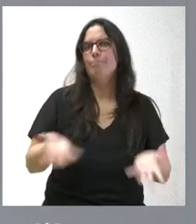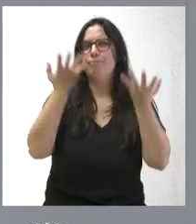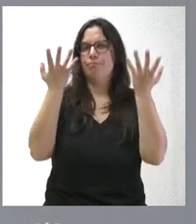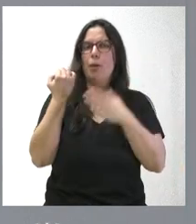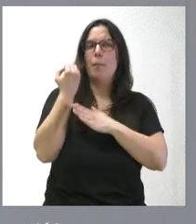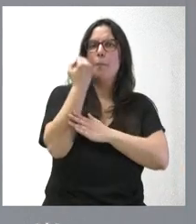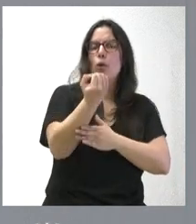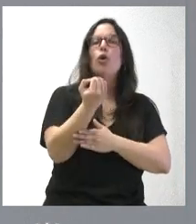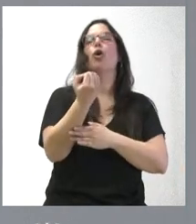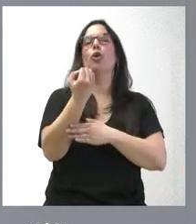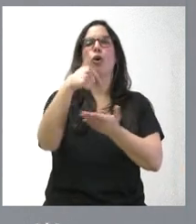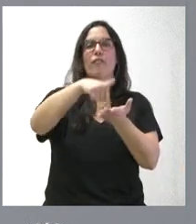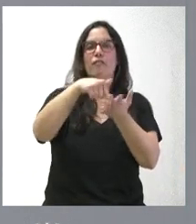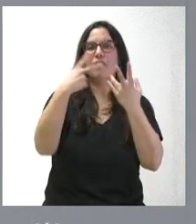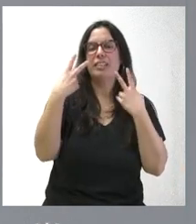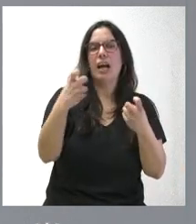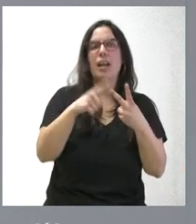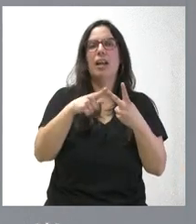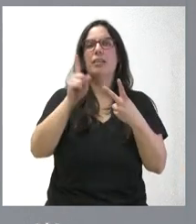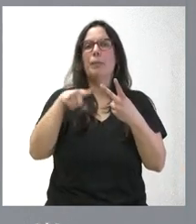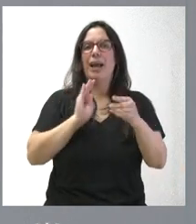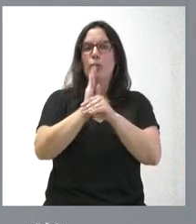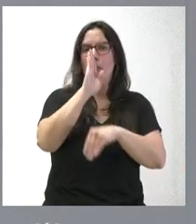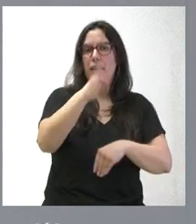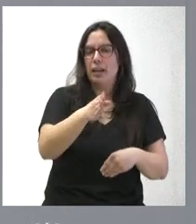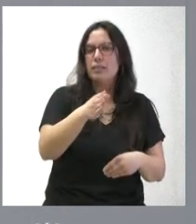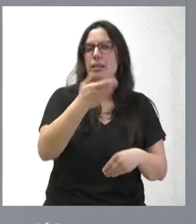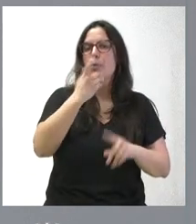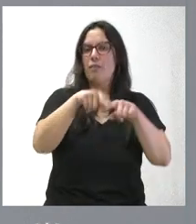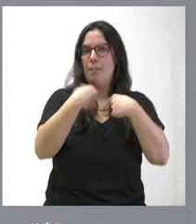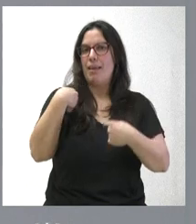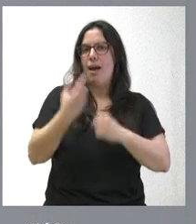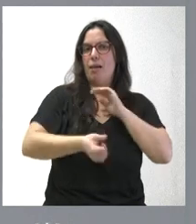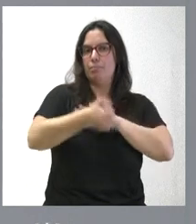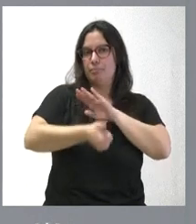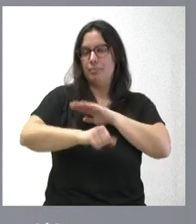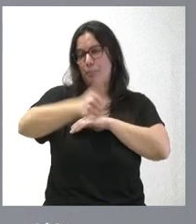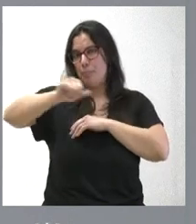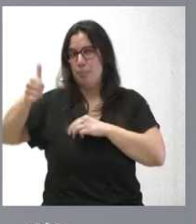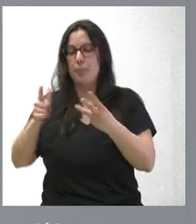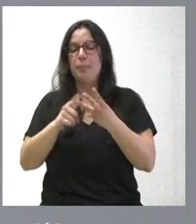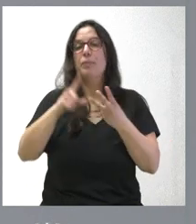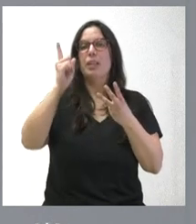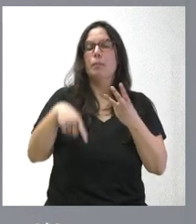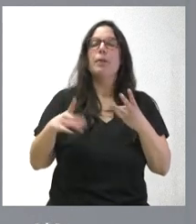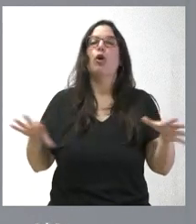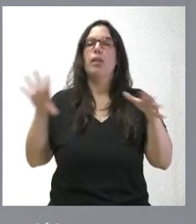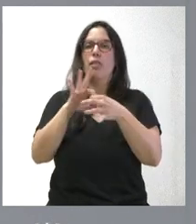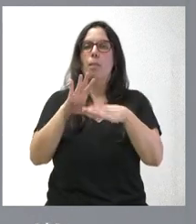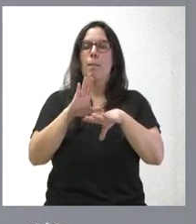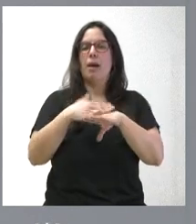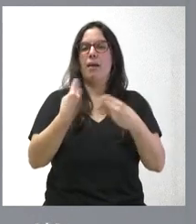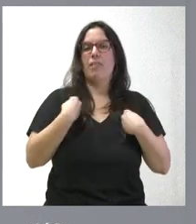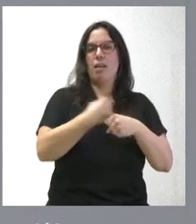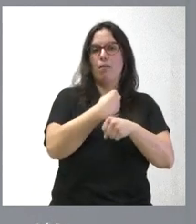en el ámbito fiscal, en el ámbito de ayudas directas a las familias, como las que hemos puesto en práctica, medida de conciliación de la vida laboral y familiar, donde